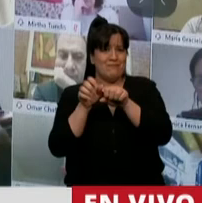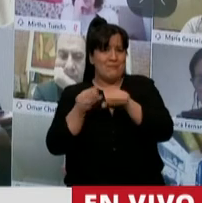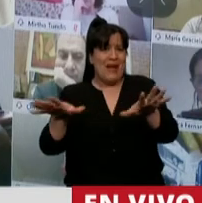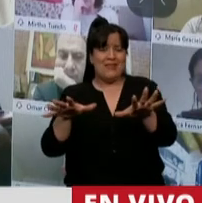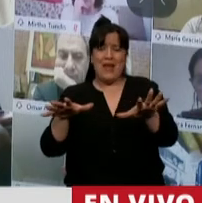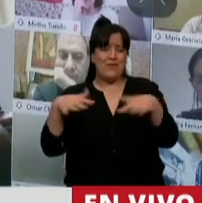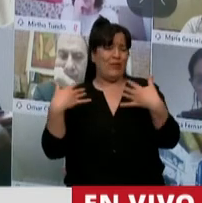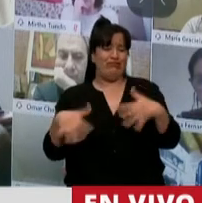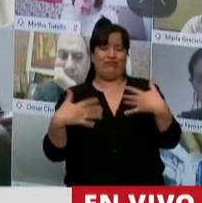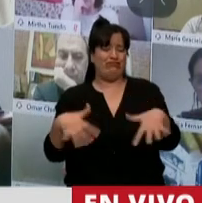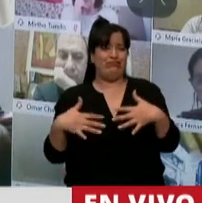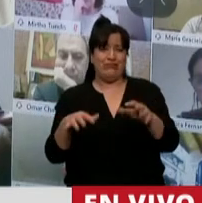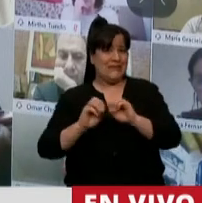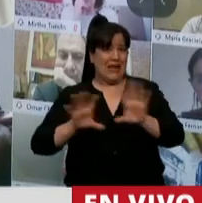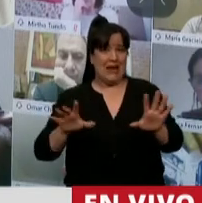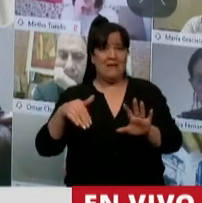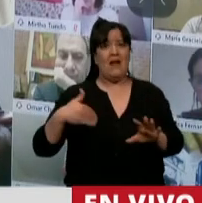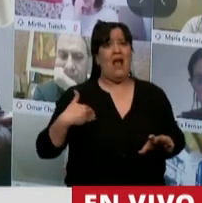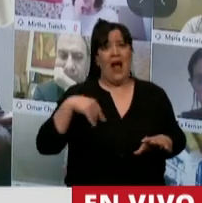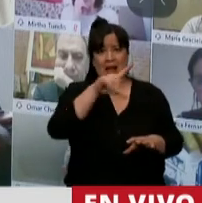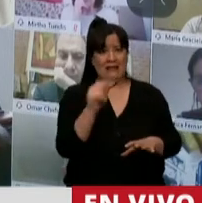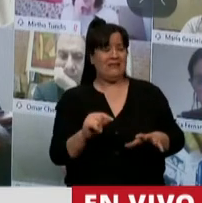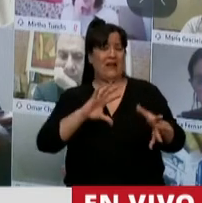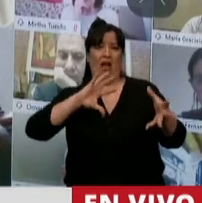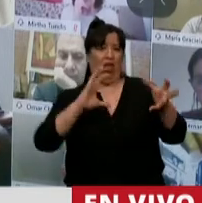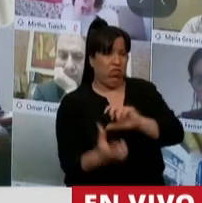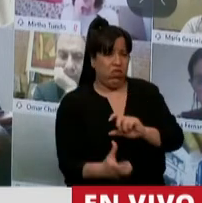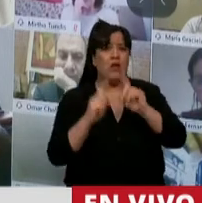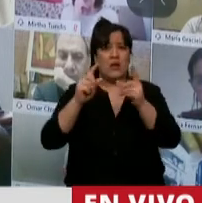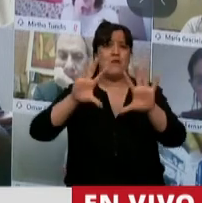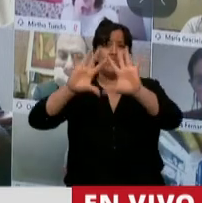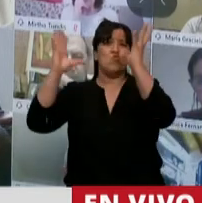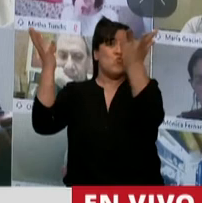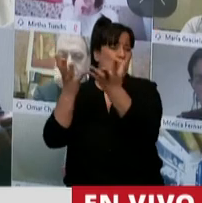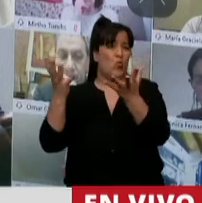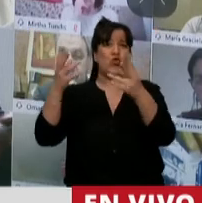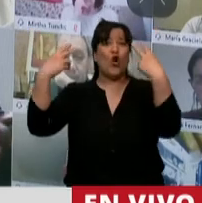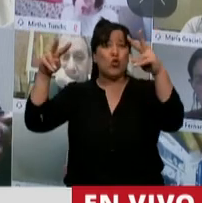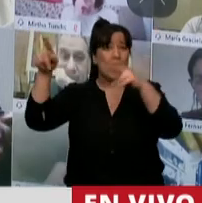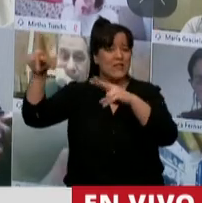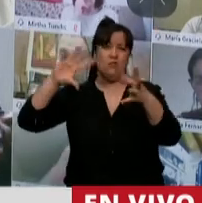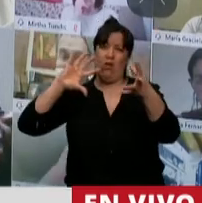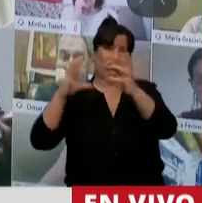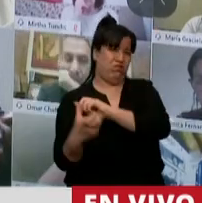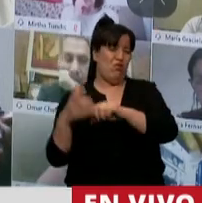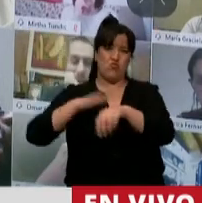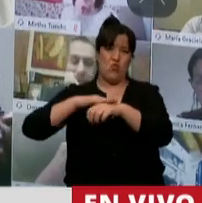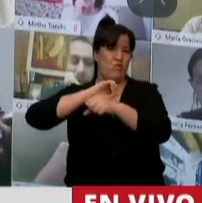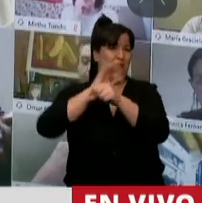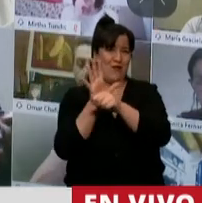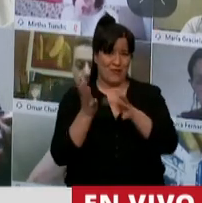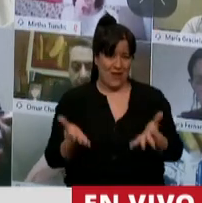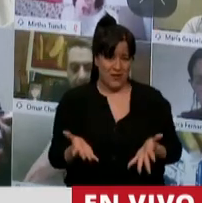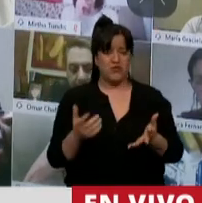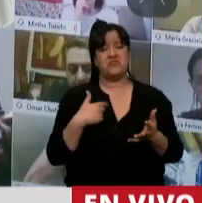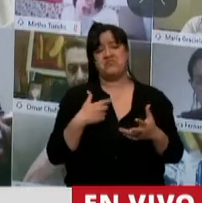así como nos golpea en Argentina, golpeado al mundo, ha golpeado a esta industria en el mundo entero. Así que eso,